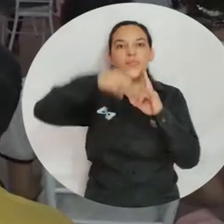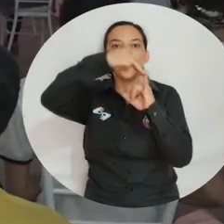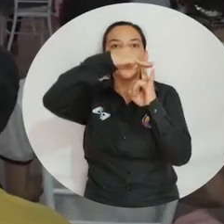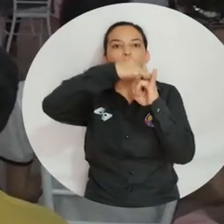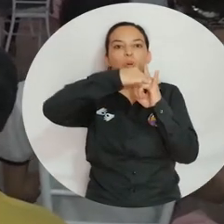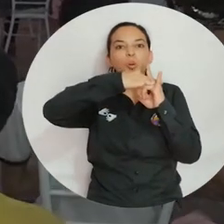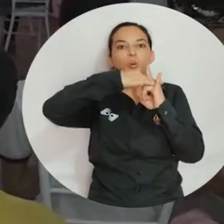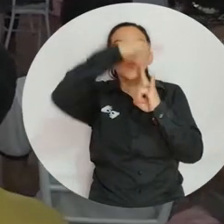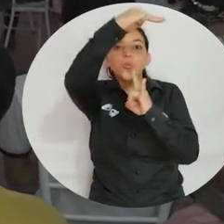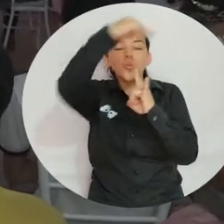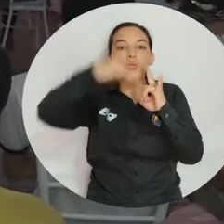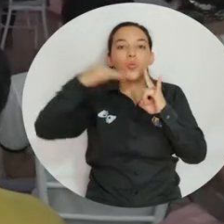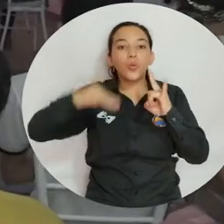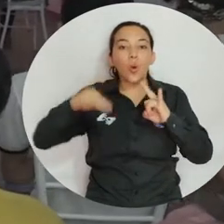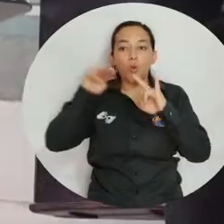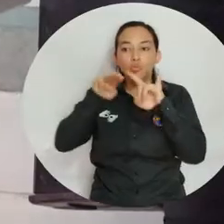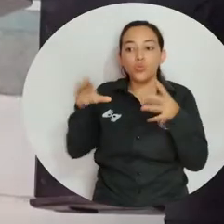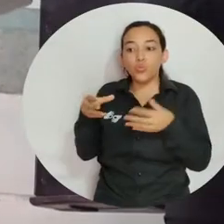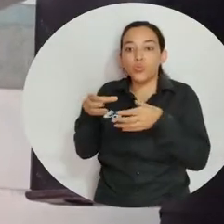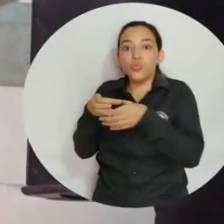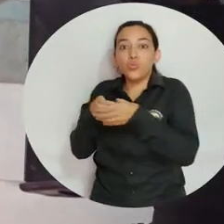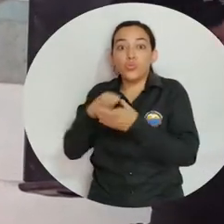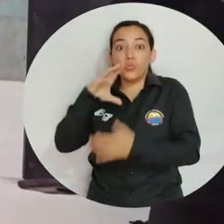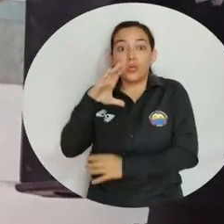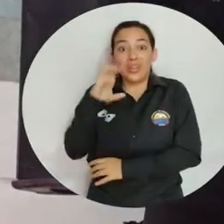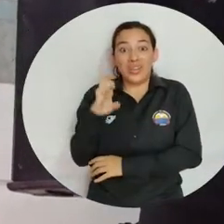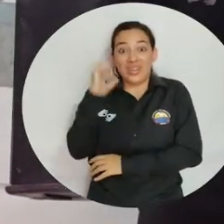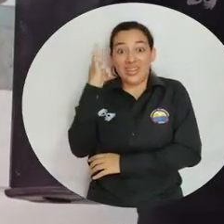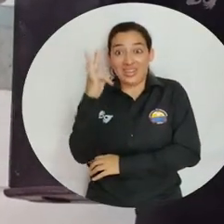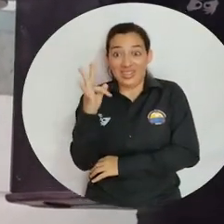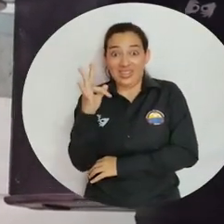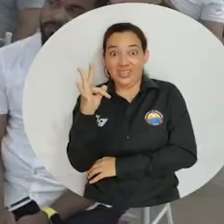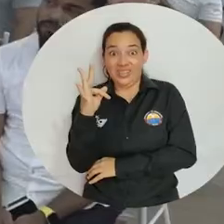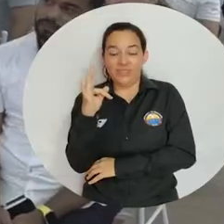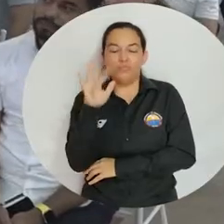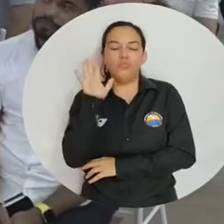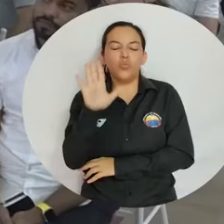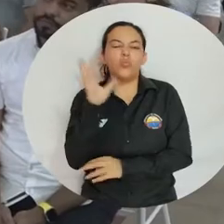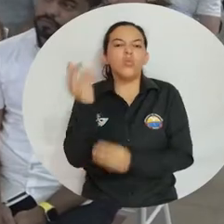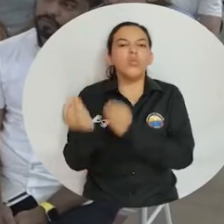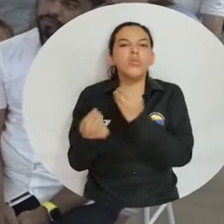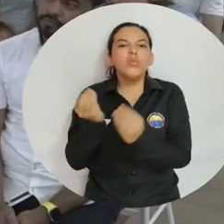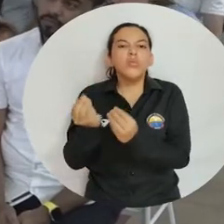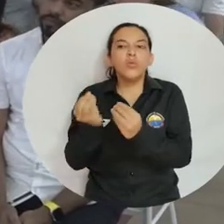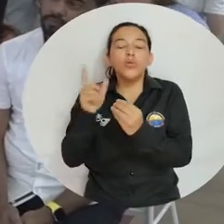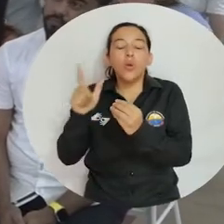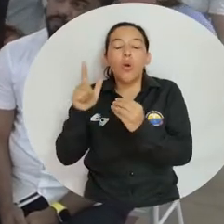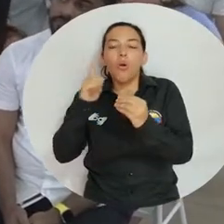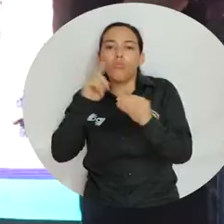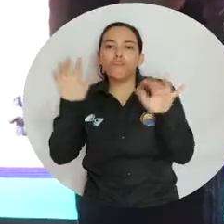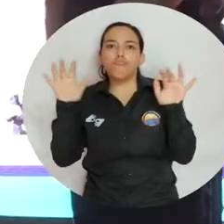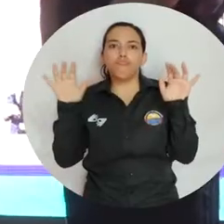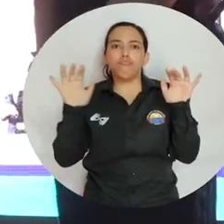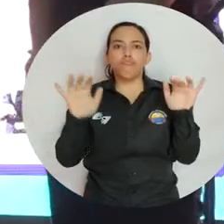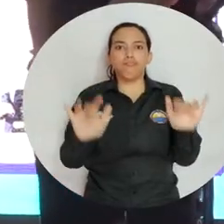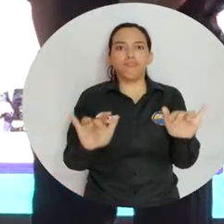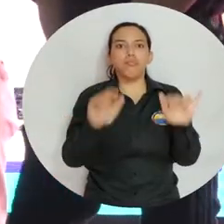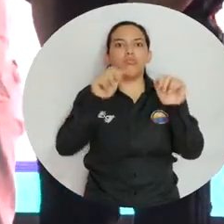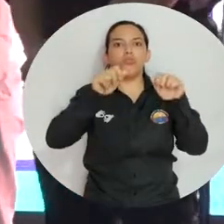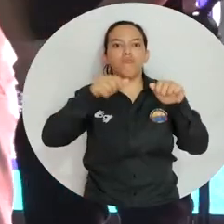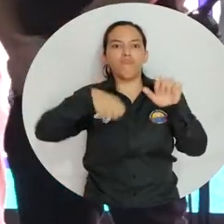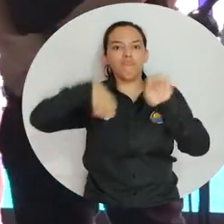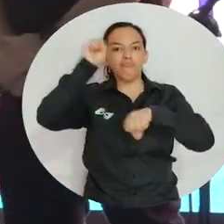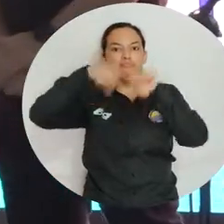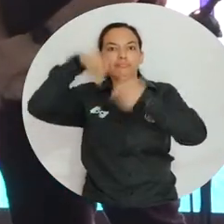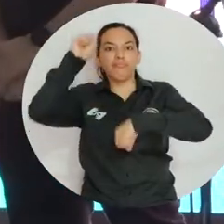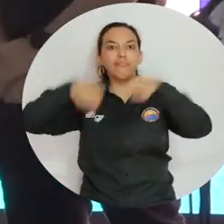La Universidad del Magdalena, a través del Centro de Tecnologías Educativas y Pedagógicas, CETEP, realizó el acto de premiación del Festival